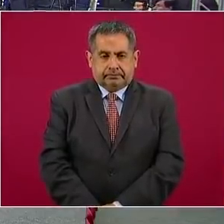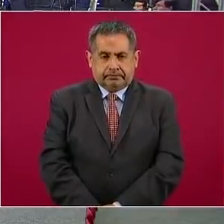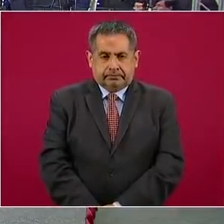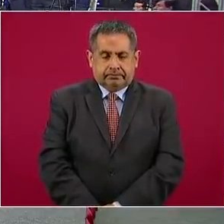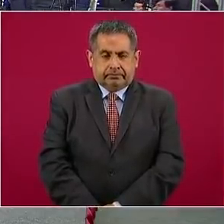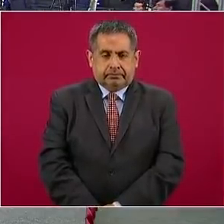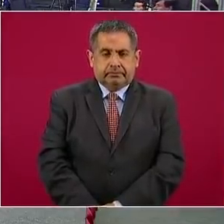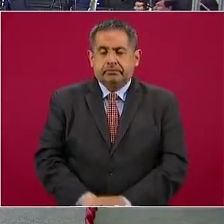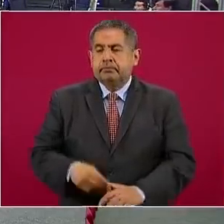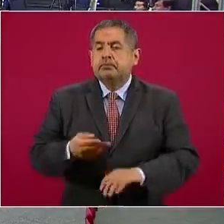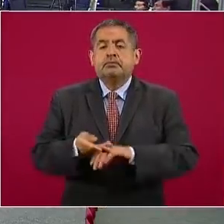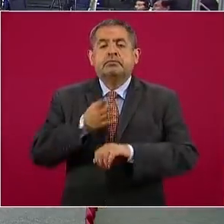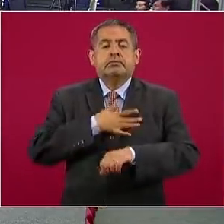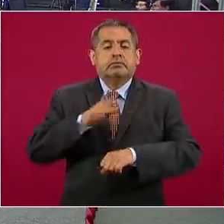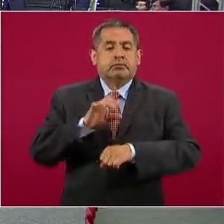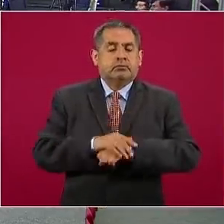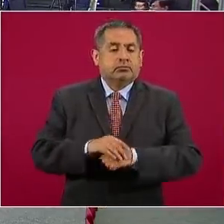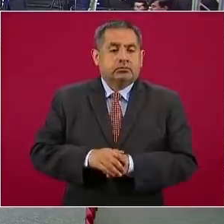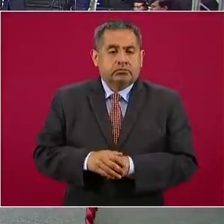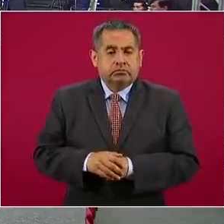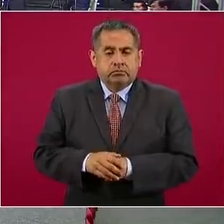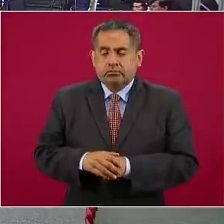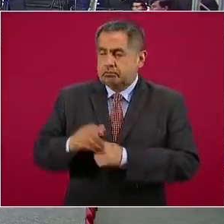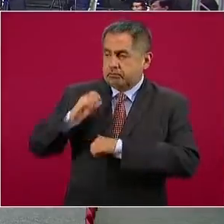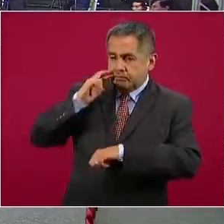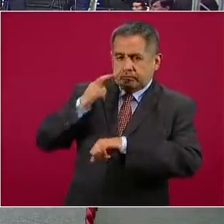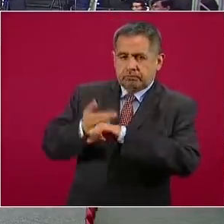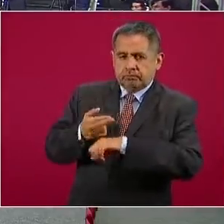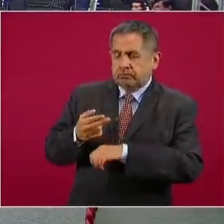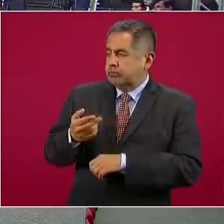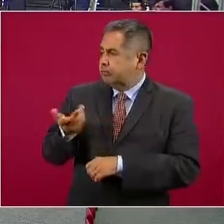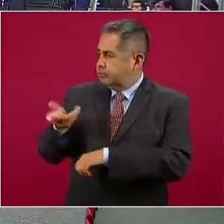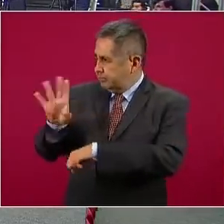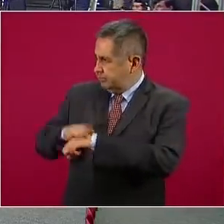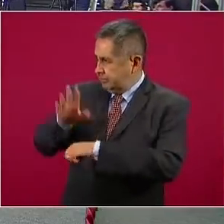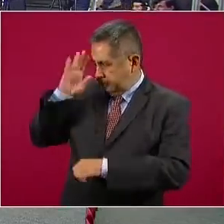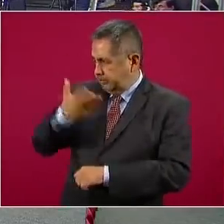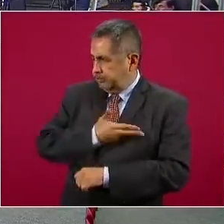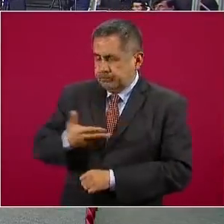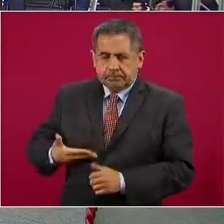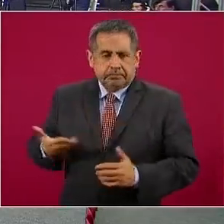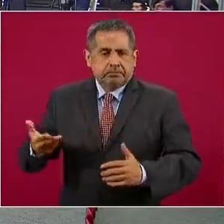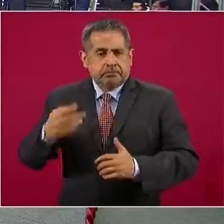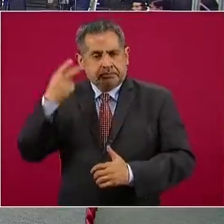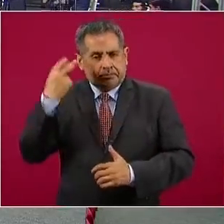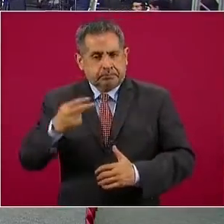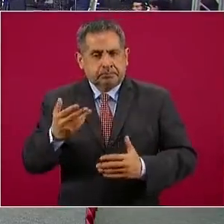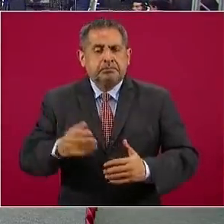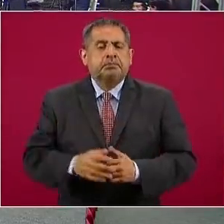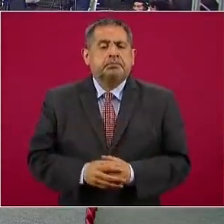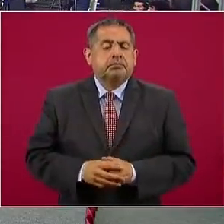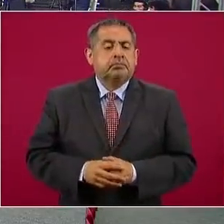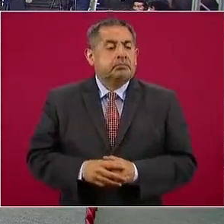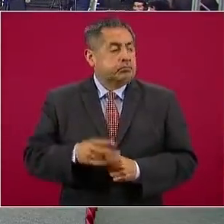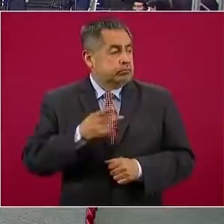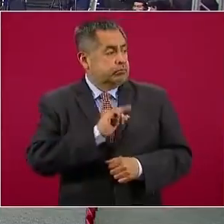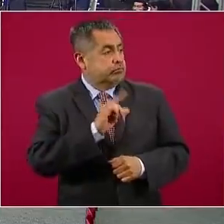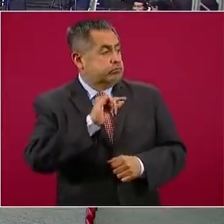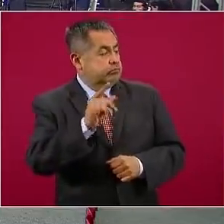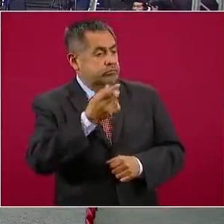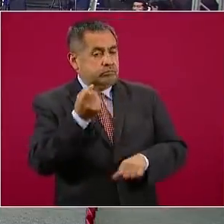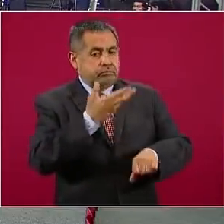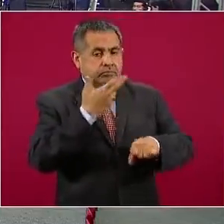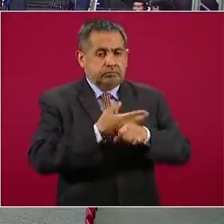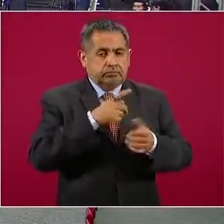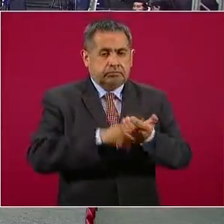Muy buenos días. Muchas gracias, señor canciller. Con su permiso, señor presidente de México, distinguido secretario Alcocer,